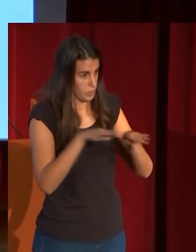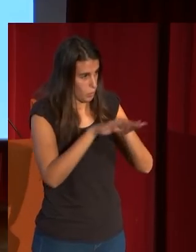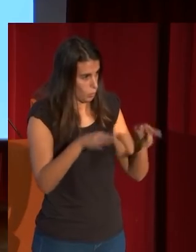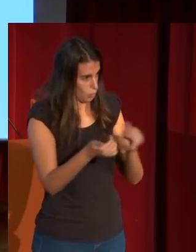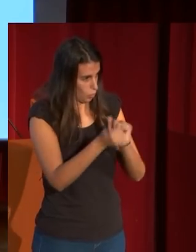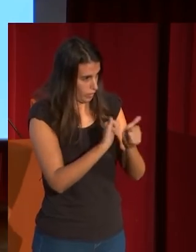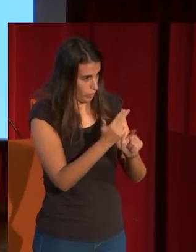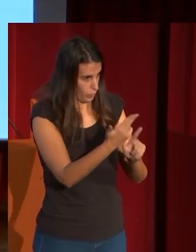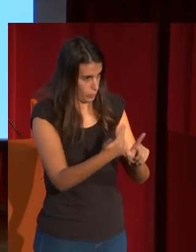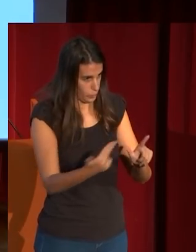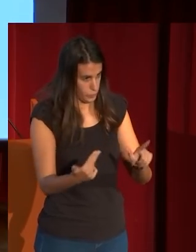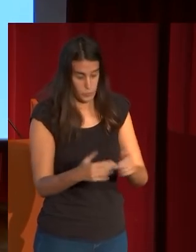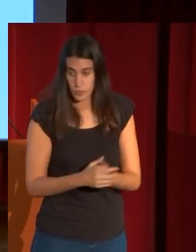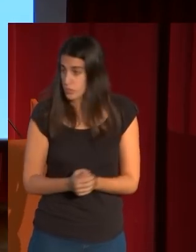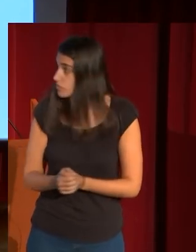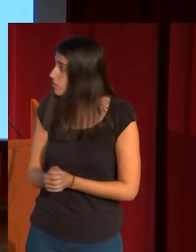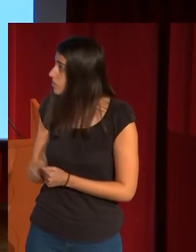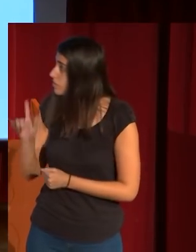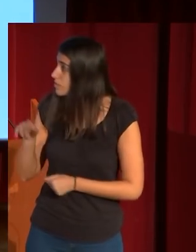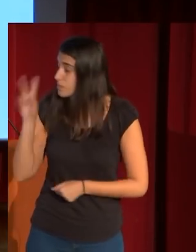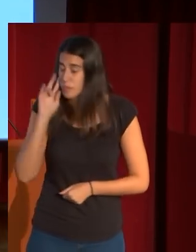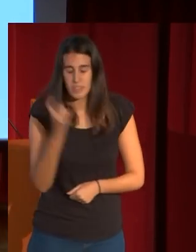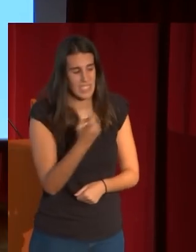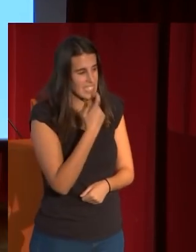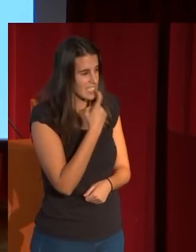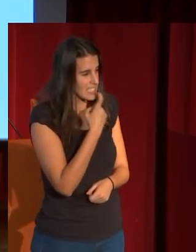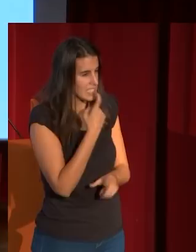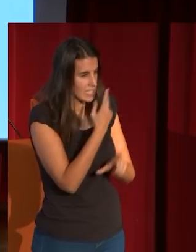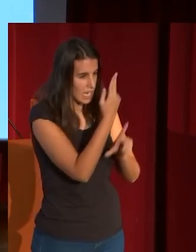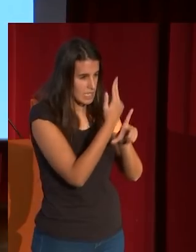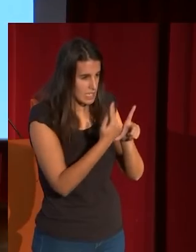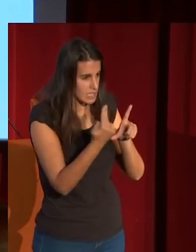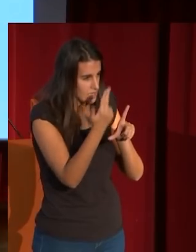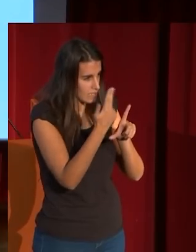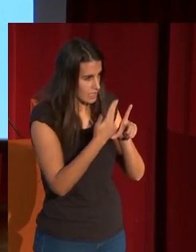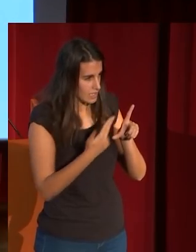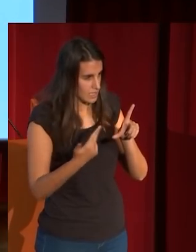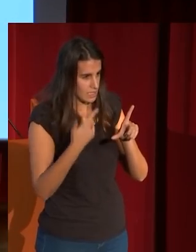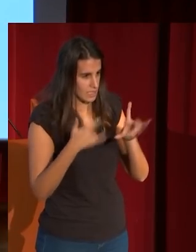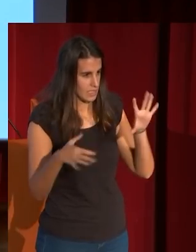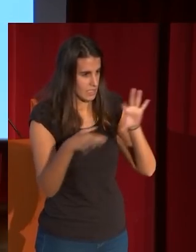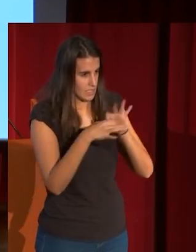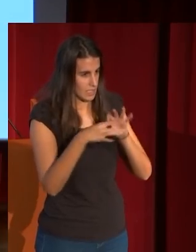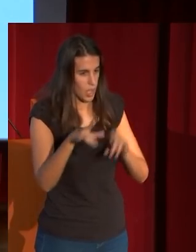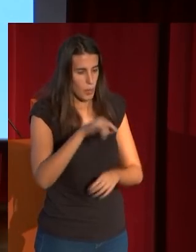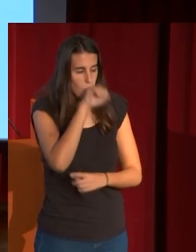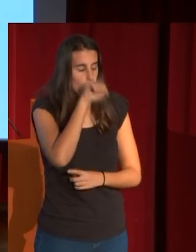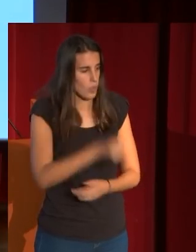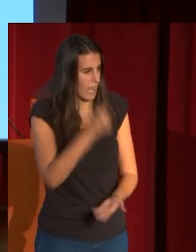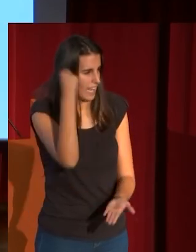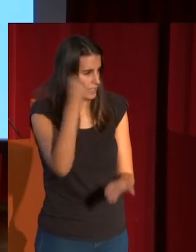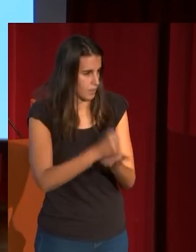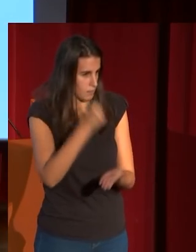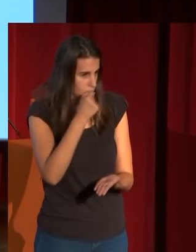también algunos de los cristales de este motivo del aficionado a las estampas